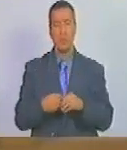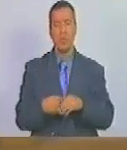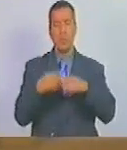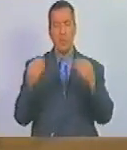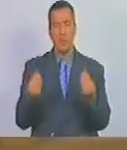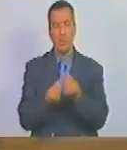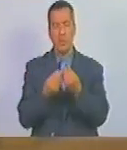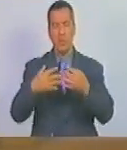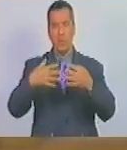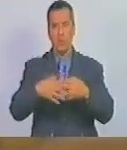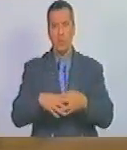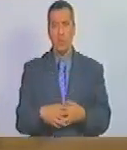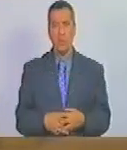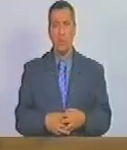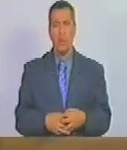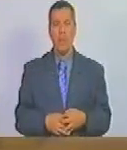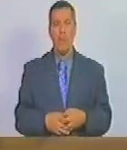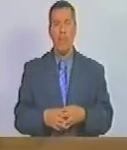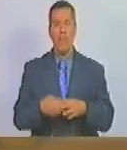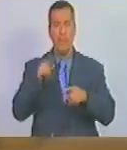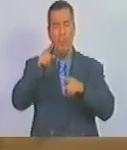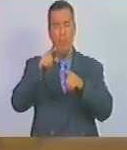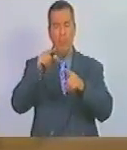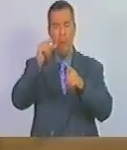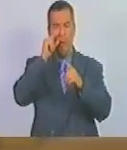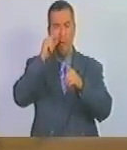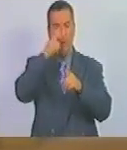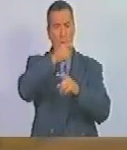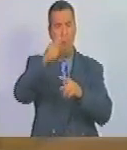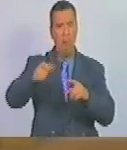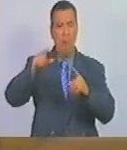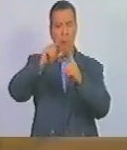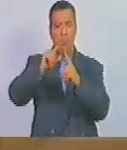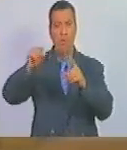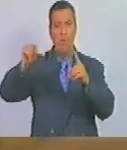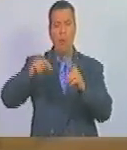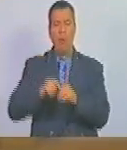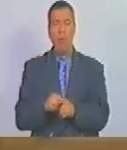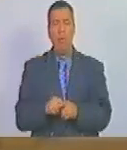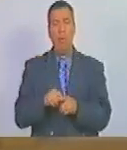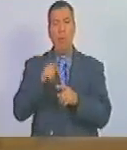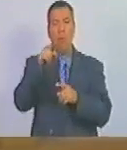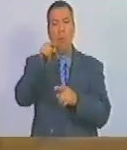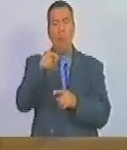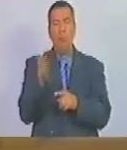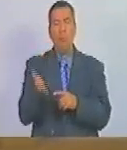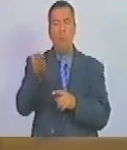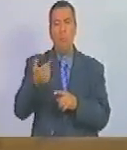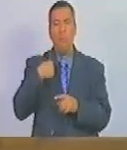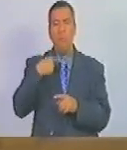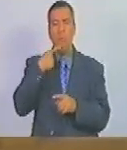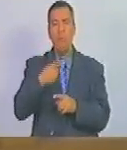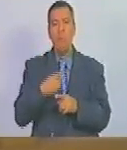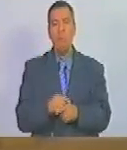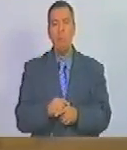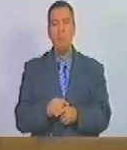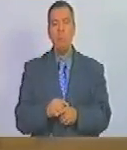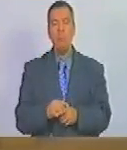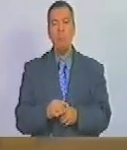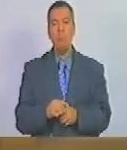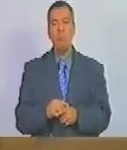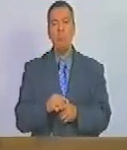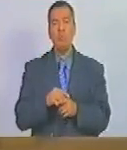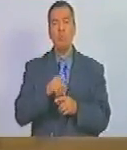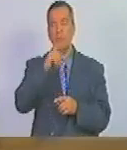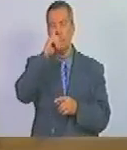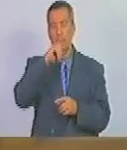justa lucha la justa causa del pueblo palestino es importante señalar que